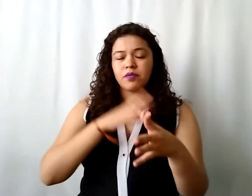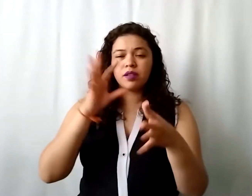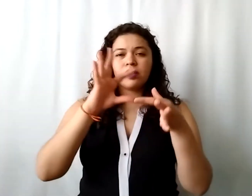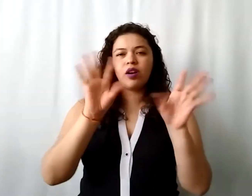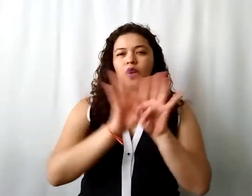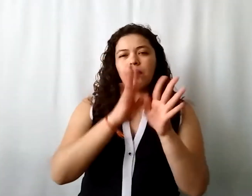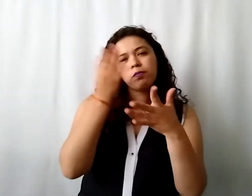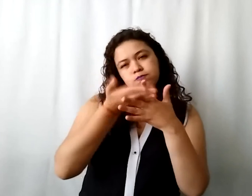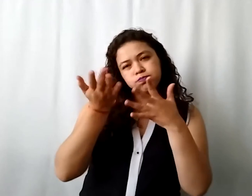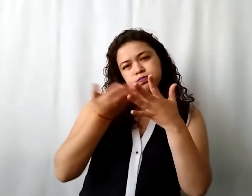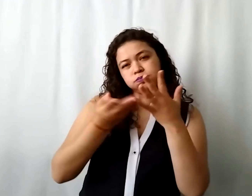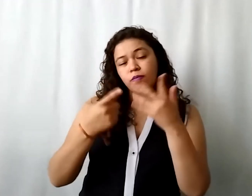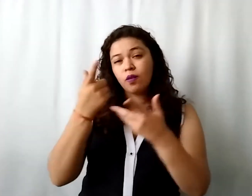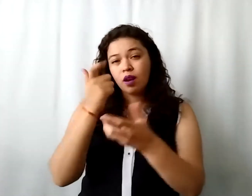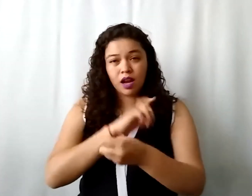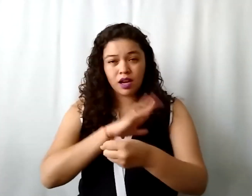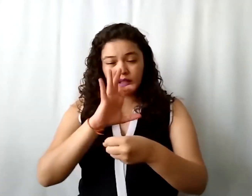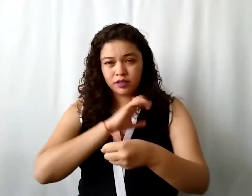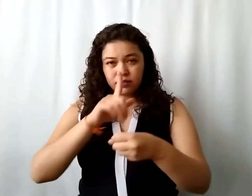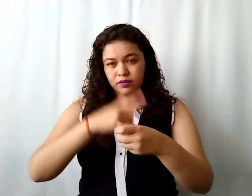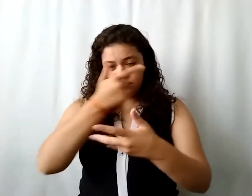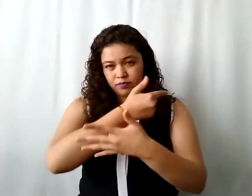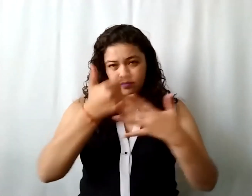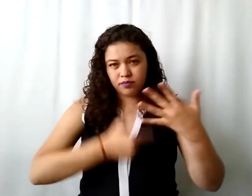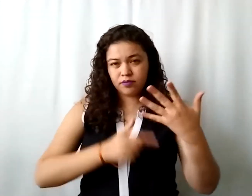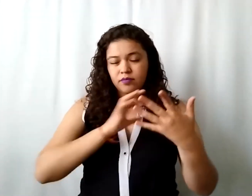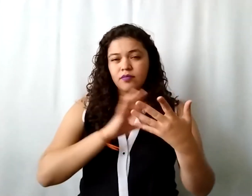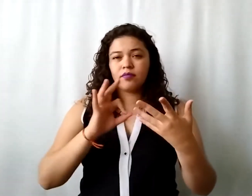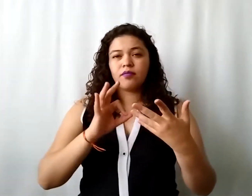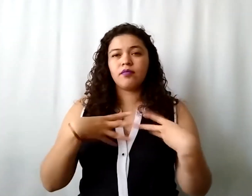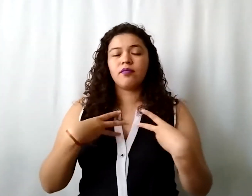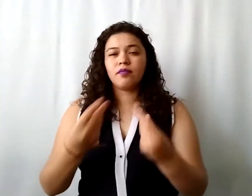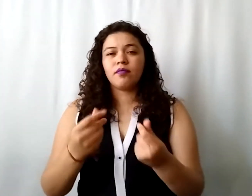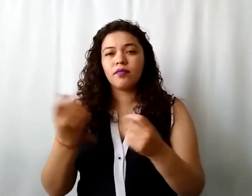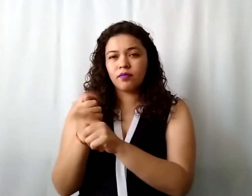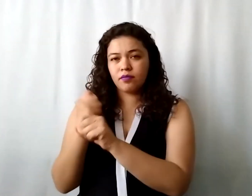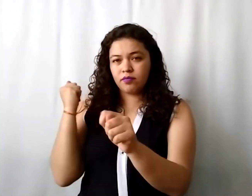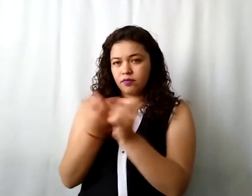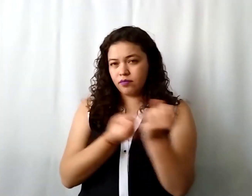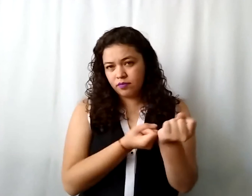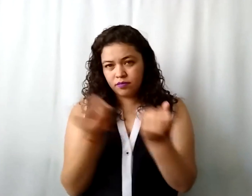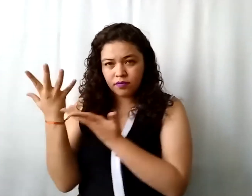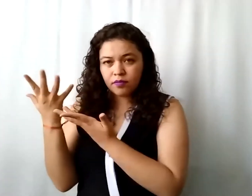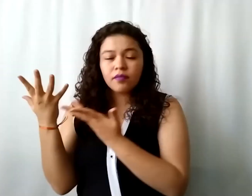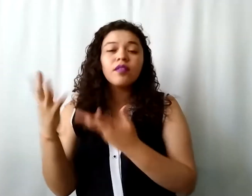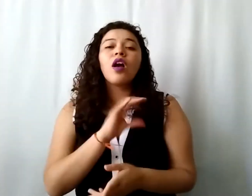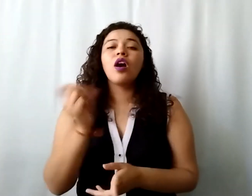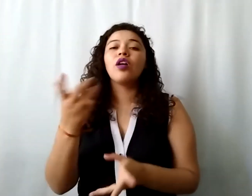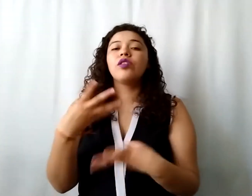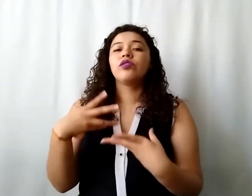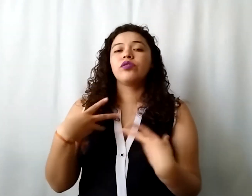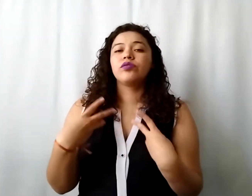pero si no hay una cuenta específica en el catálogo ese gasto por decir algo si fue transporte lo puedes poner en la de otros costos